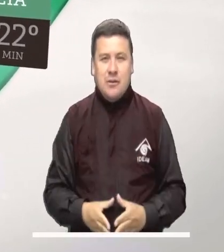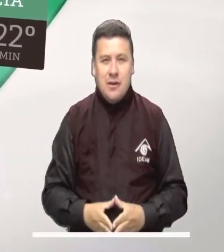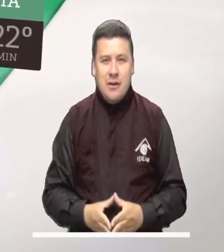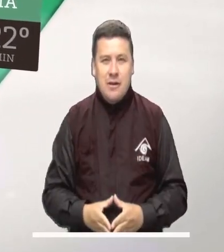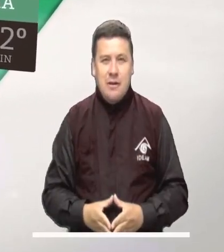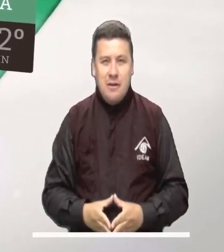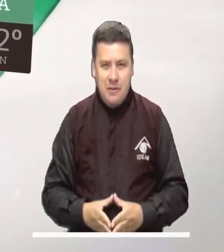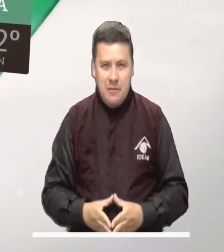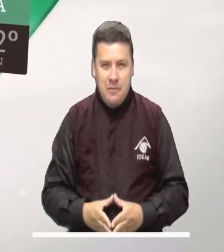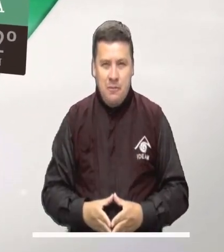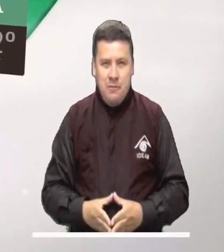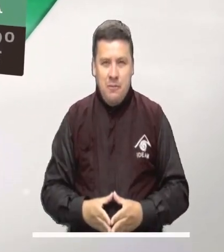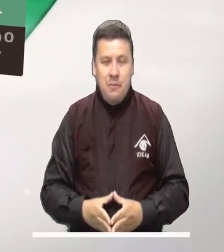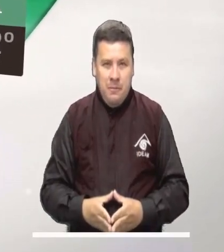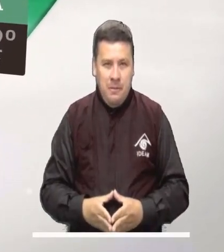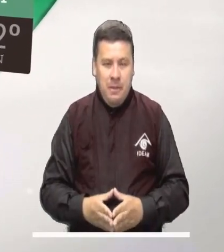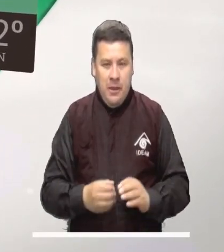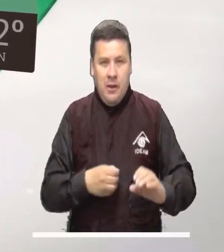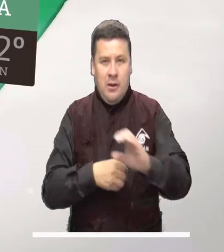Piedemonte Amazónico.